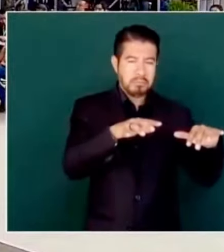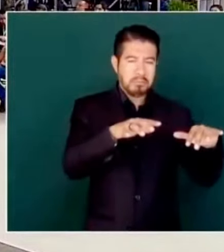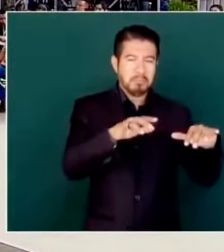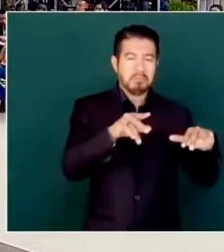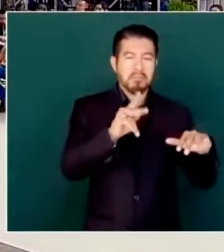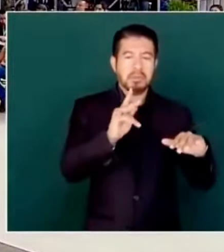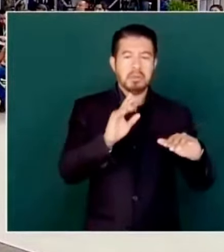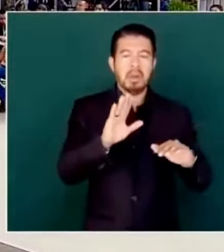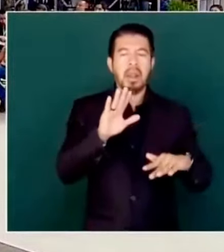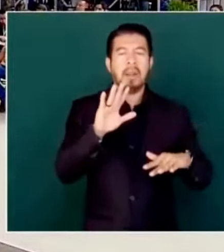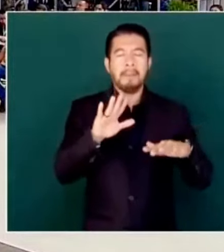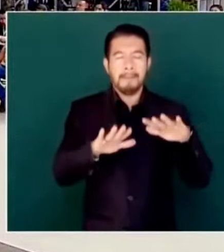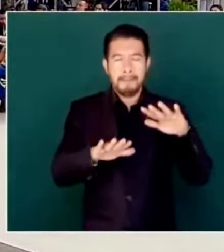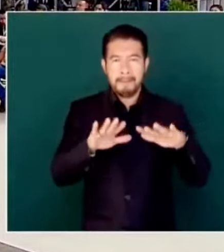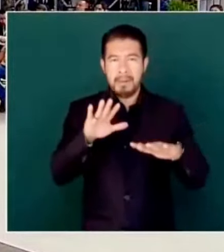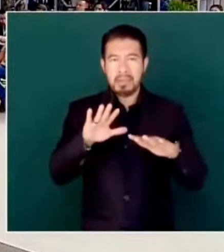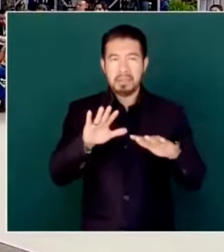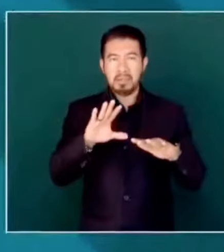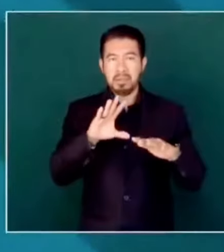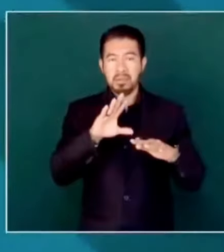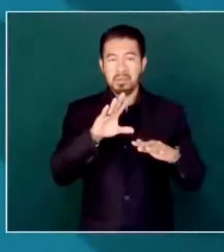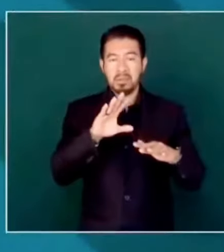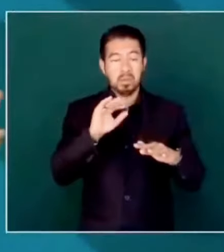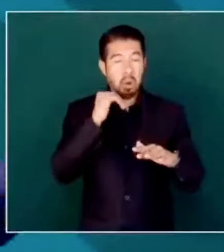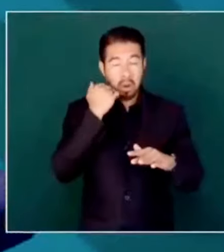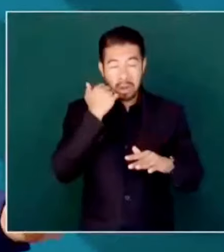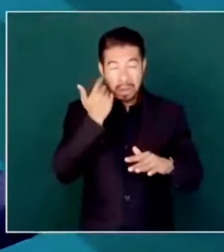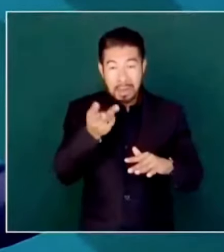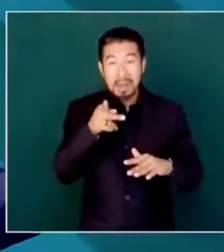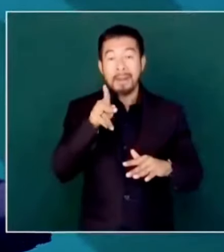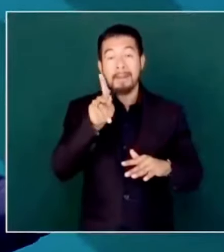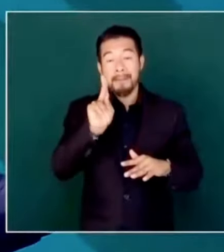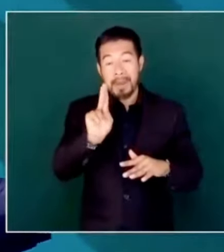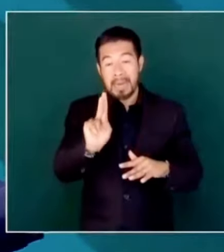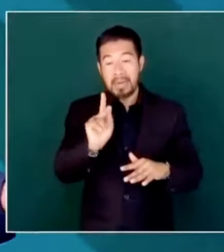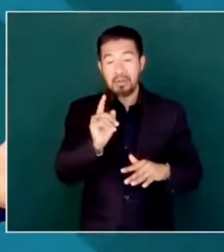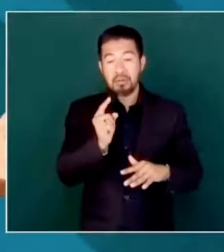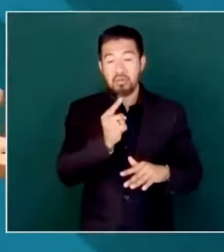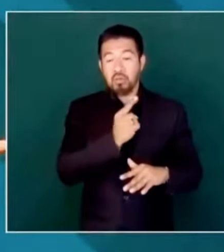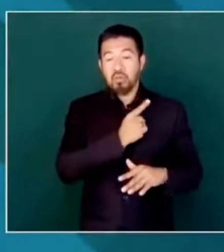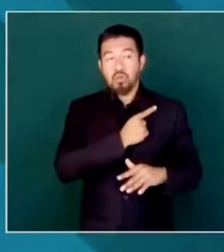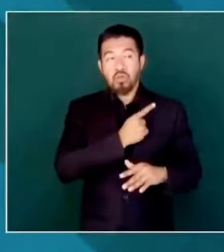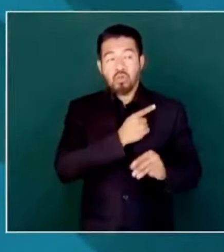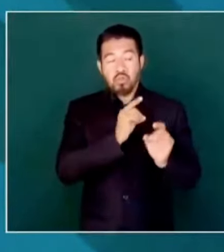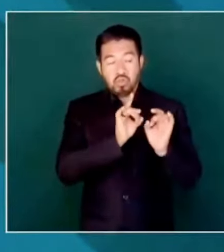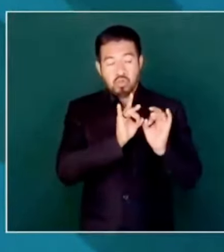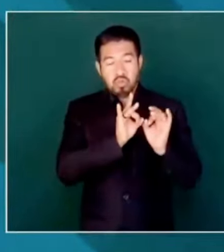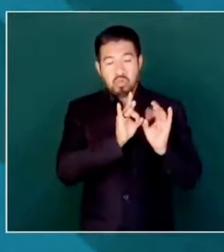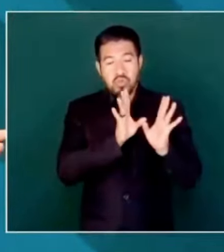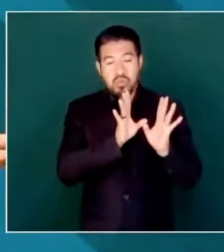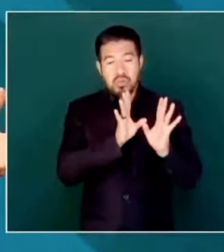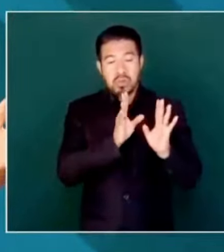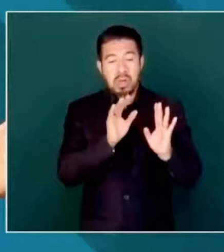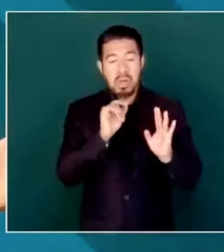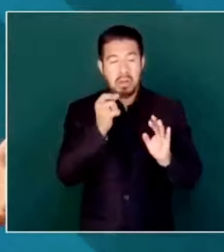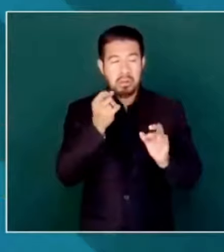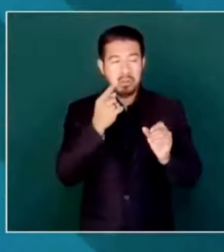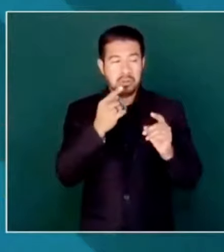pero a veces por ciertas posturas